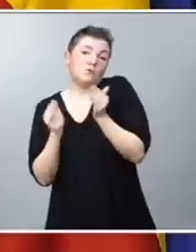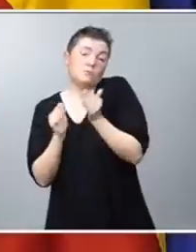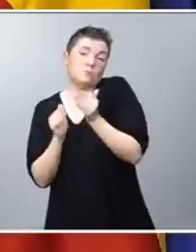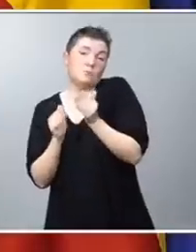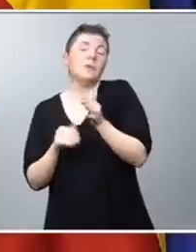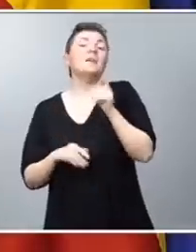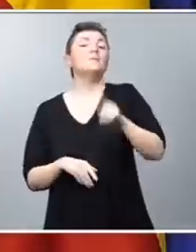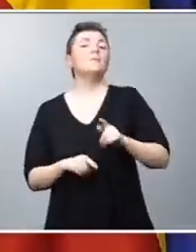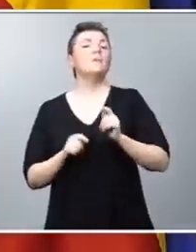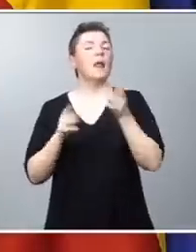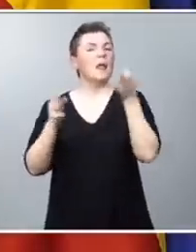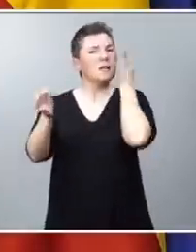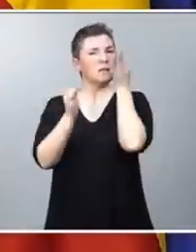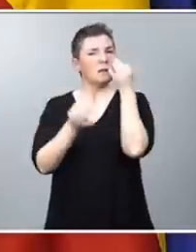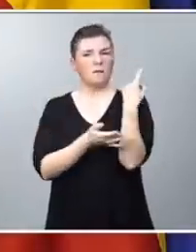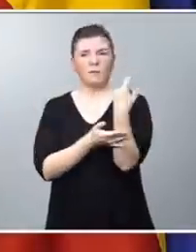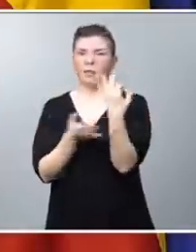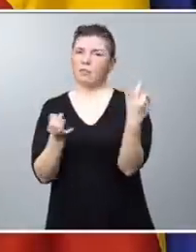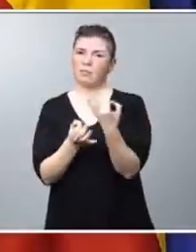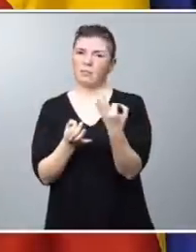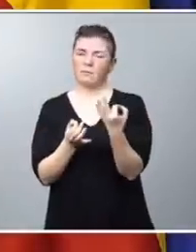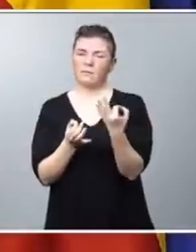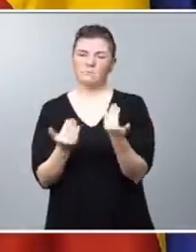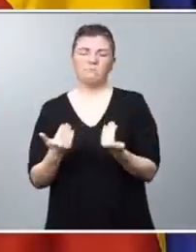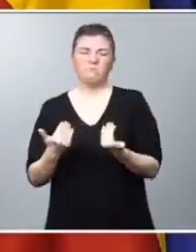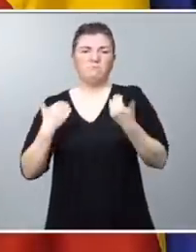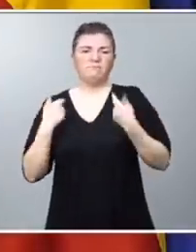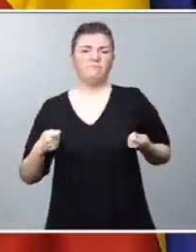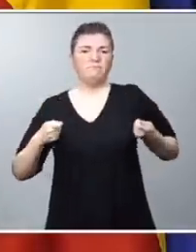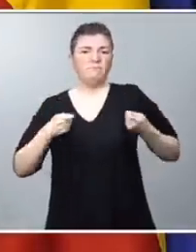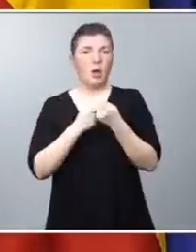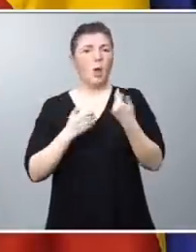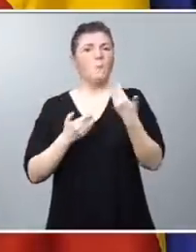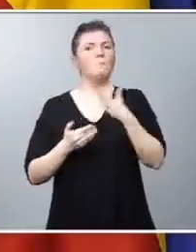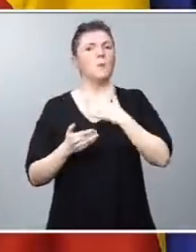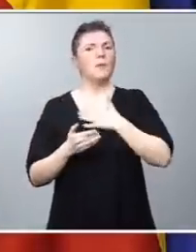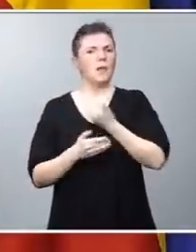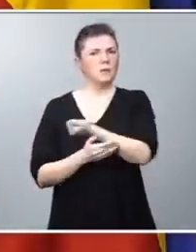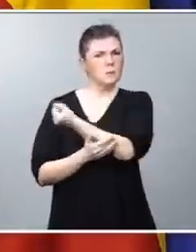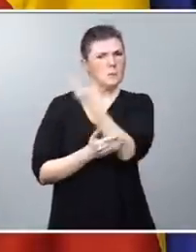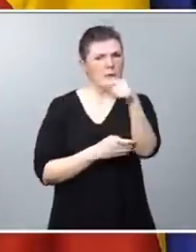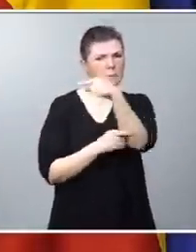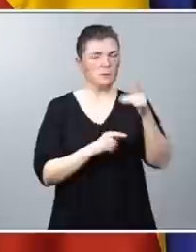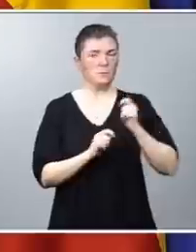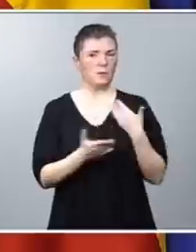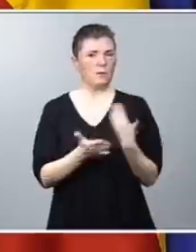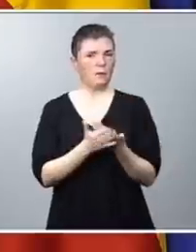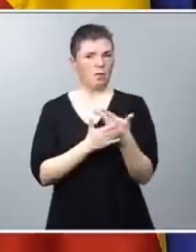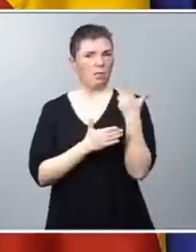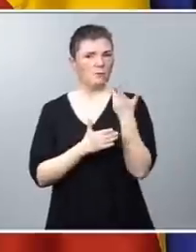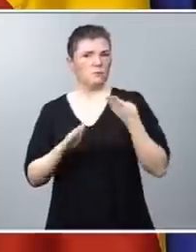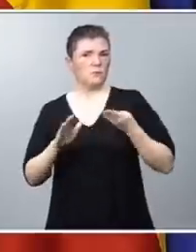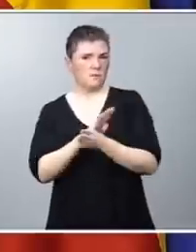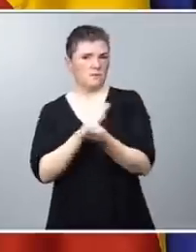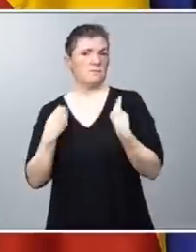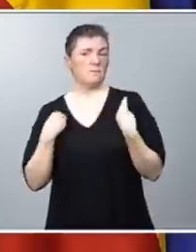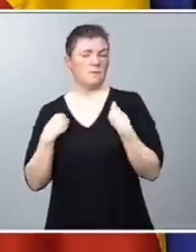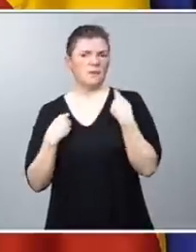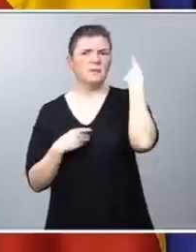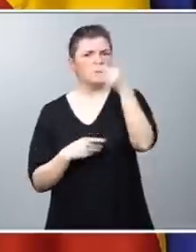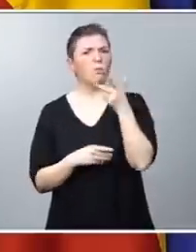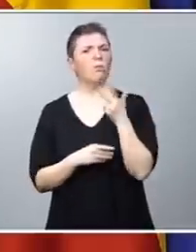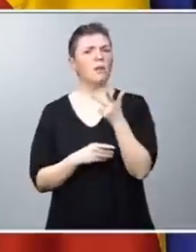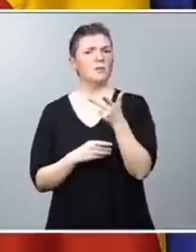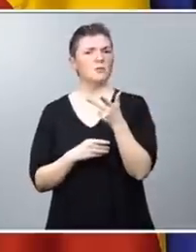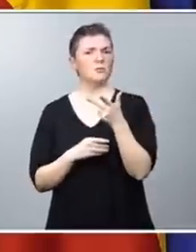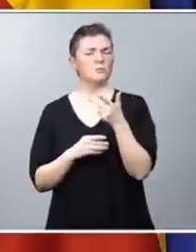exige la necesaria corresponsabilidad a los grandes propietarios en la garantía del derecho a la vivienda, que, como sabéis, es un derecho consignado